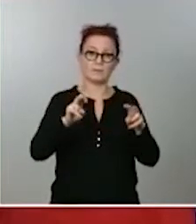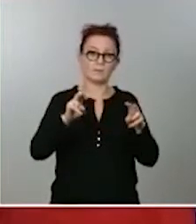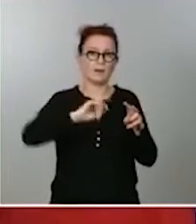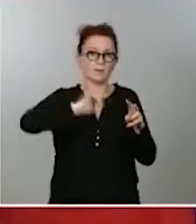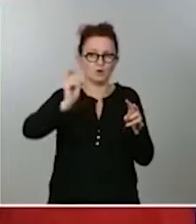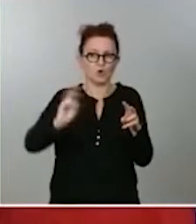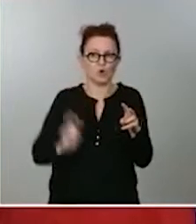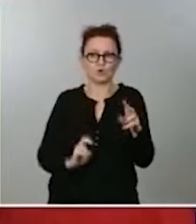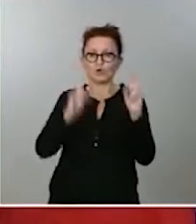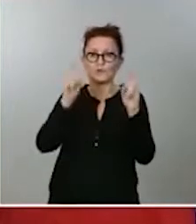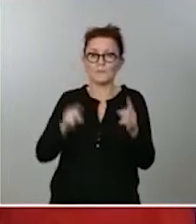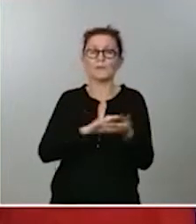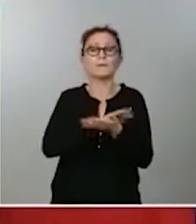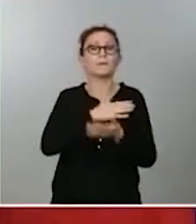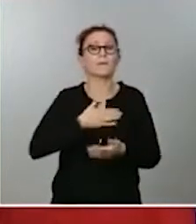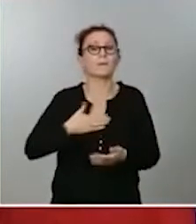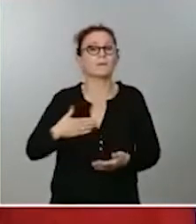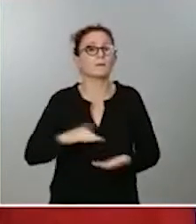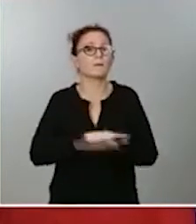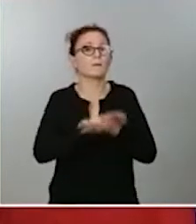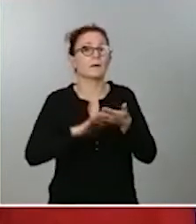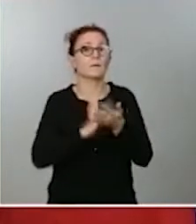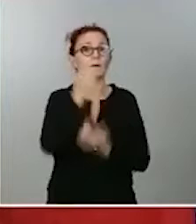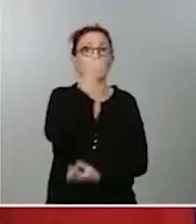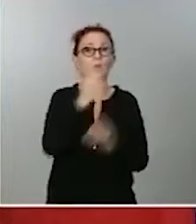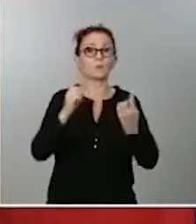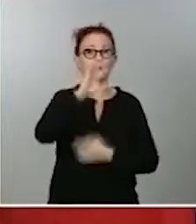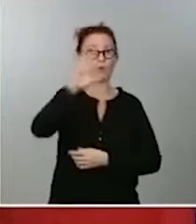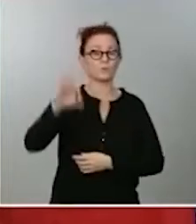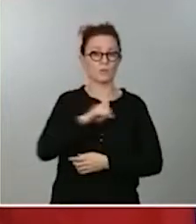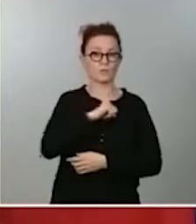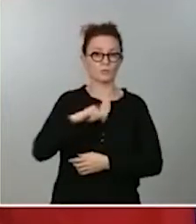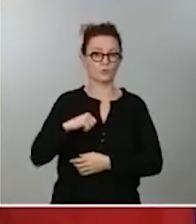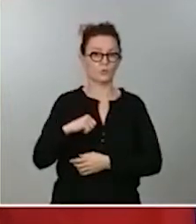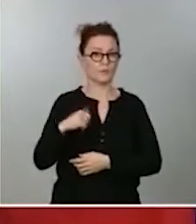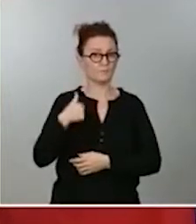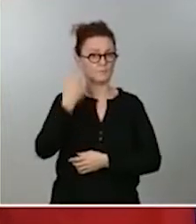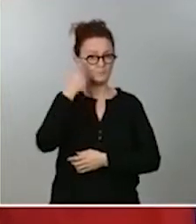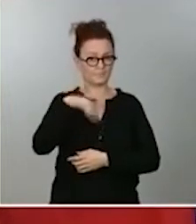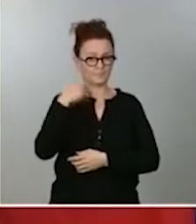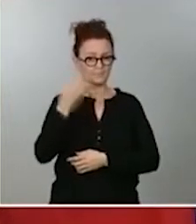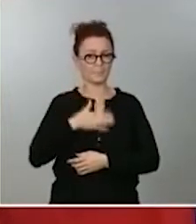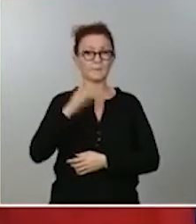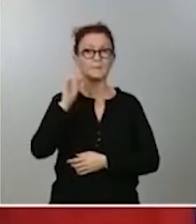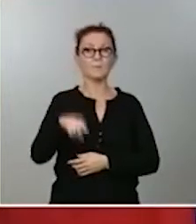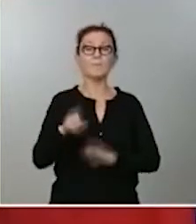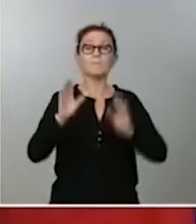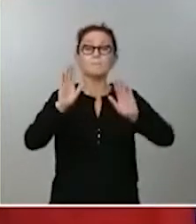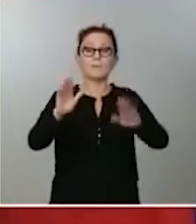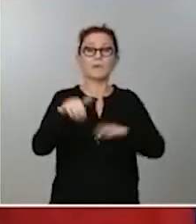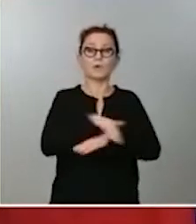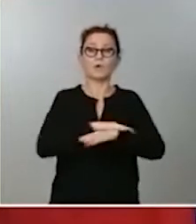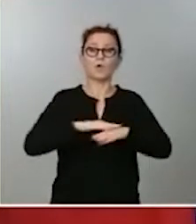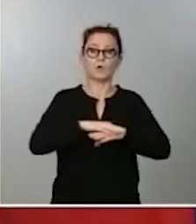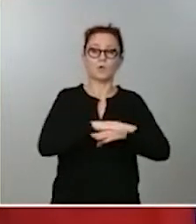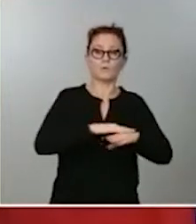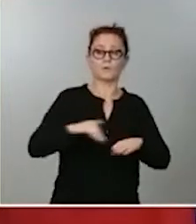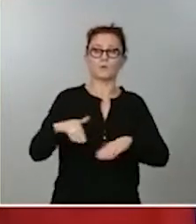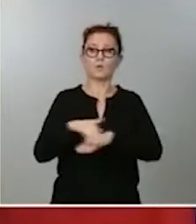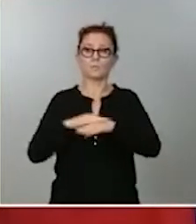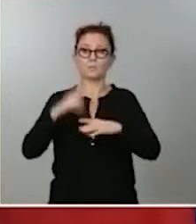poner encima de la mesa por parte de alguna comunidad autónoma. Y creo que el Gobierno ha sido bastante claro y el ministro de Sanidad especialmente